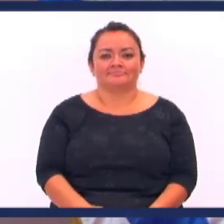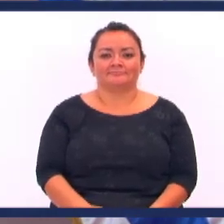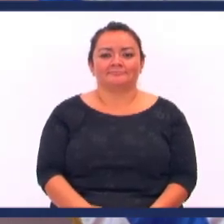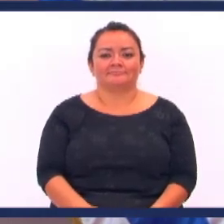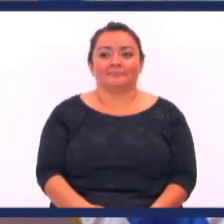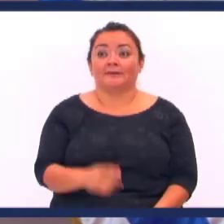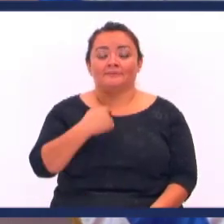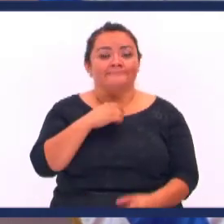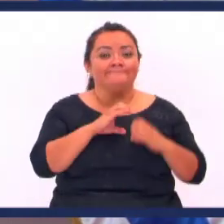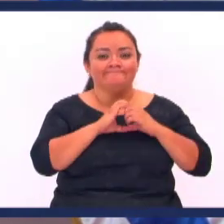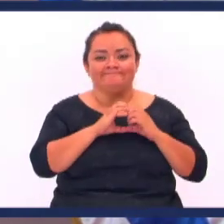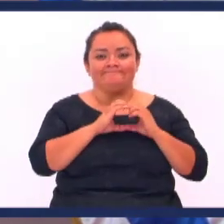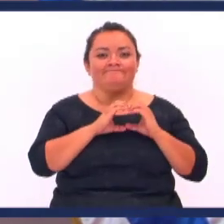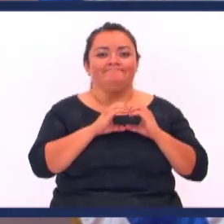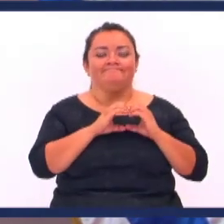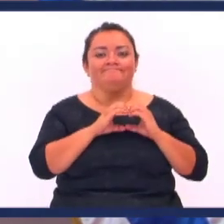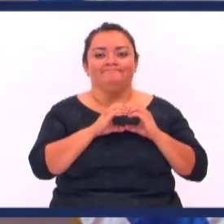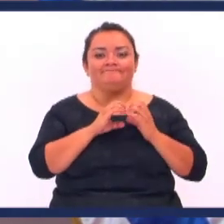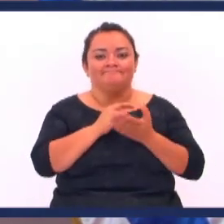Con todo el corazón